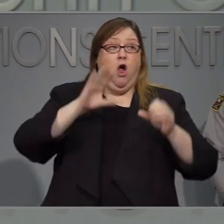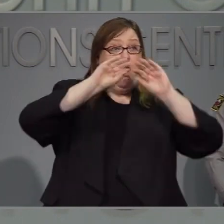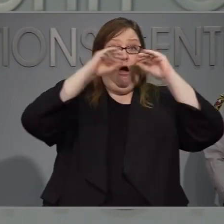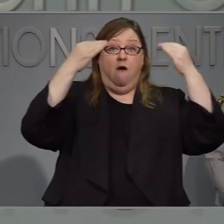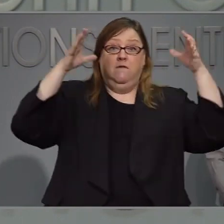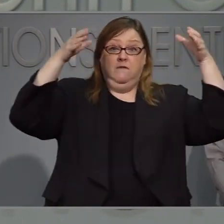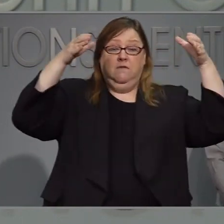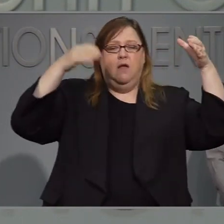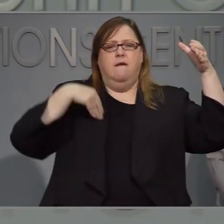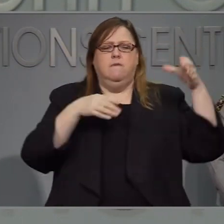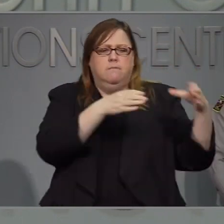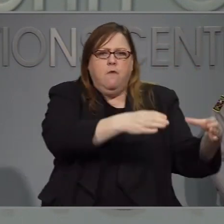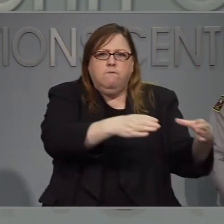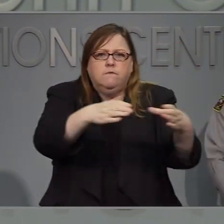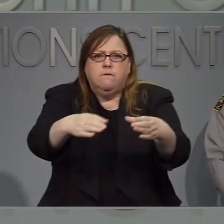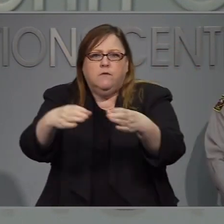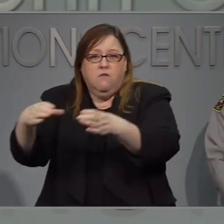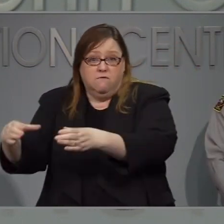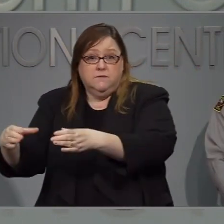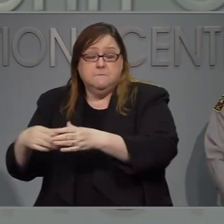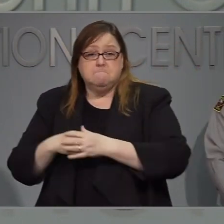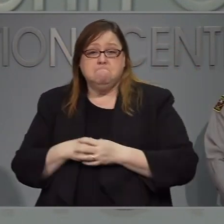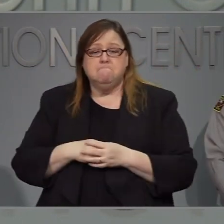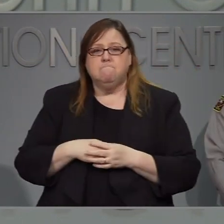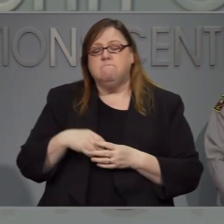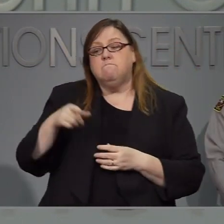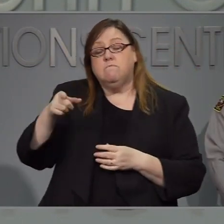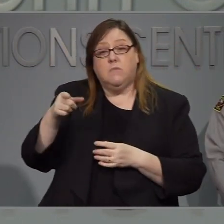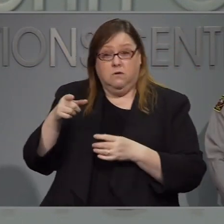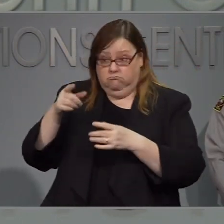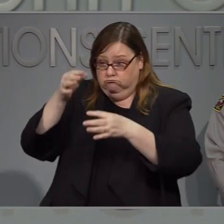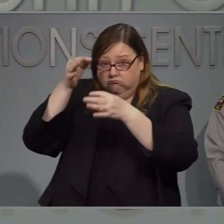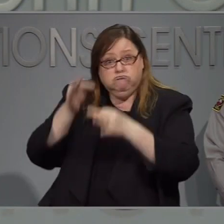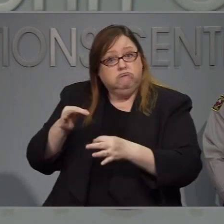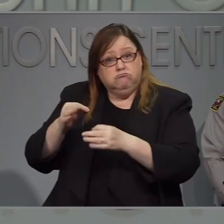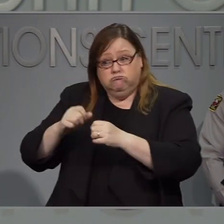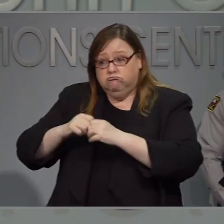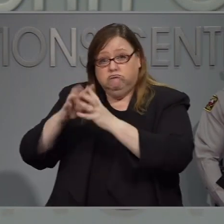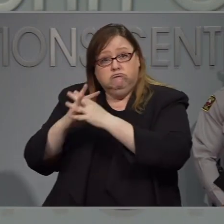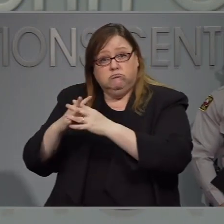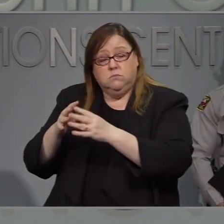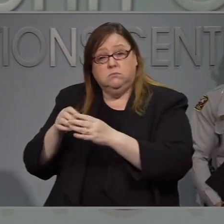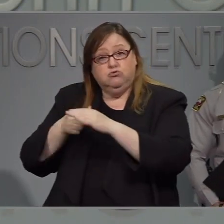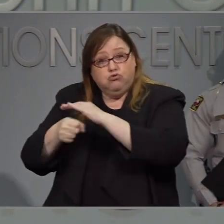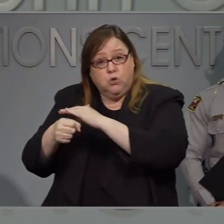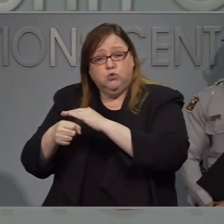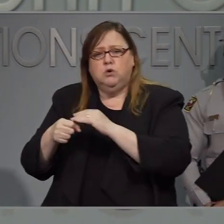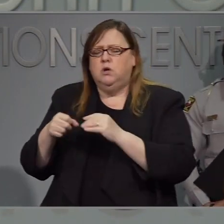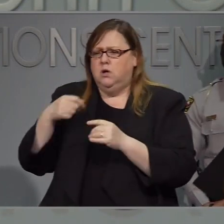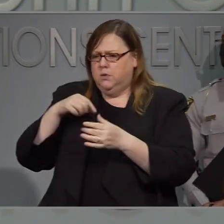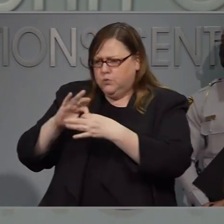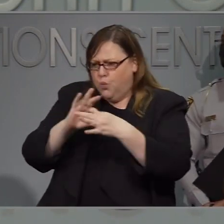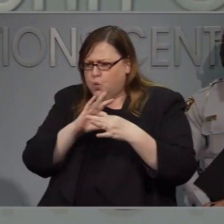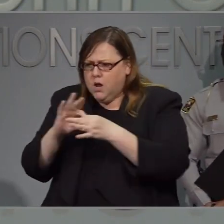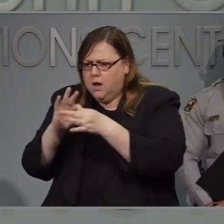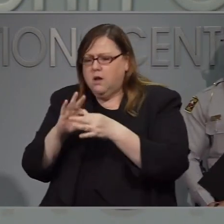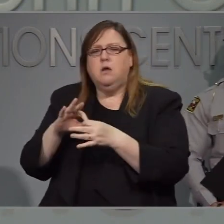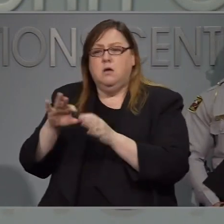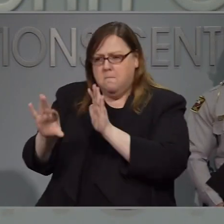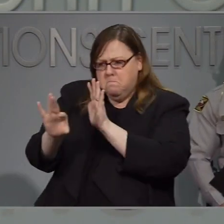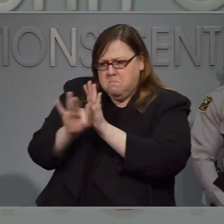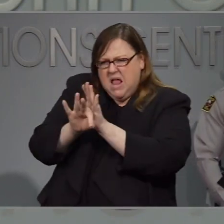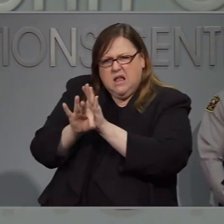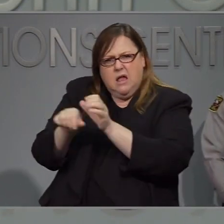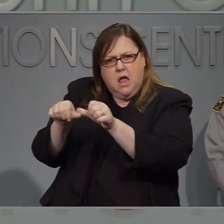Una vez que se coordina dónde va a estar ubicado el albergo, le avisaremos a los oficiales de ese condado.